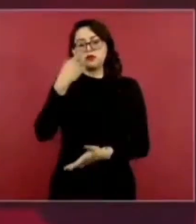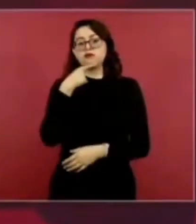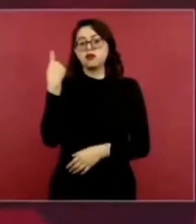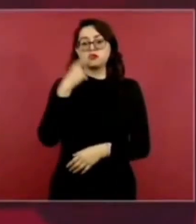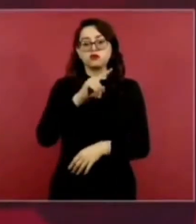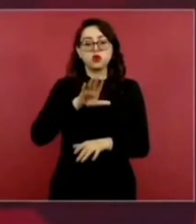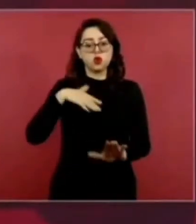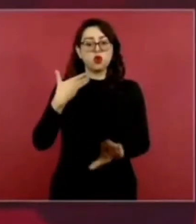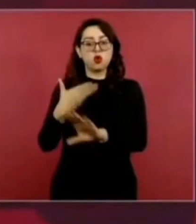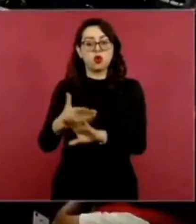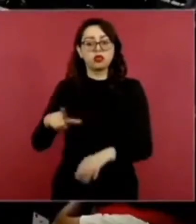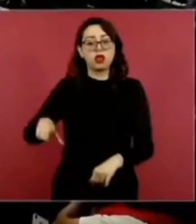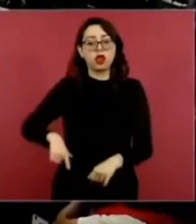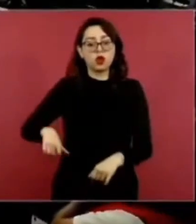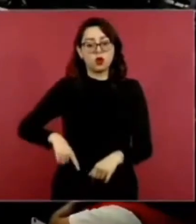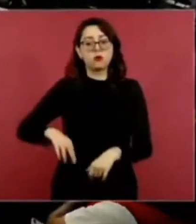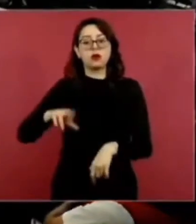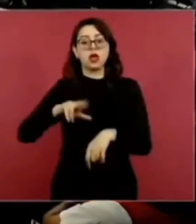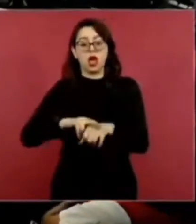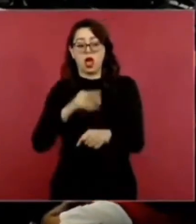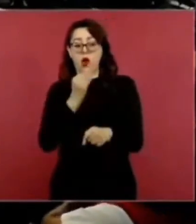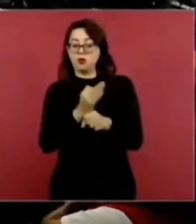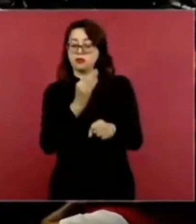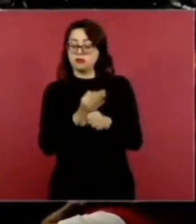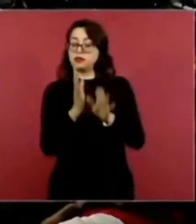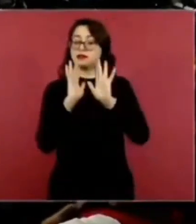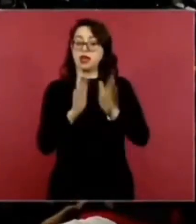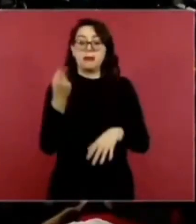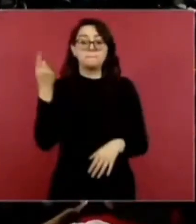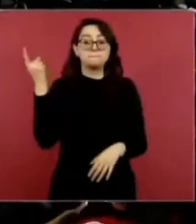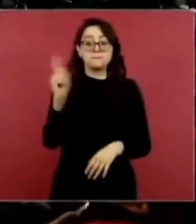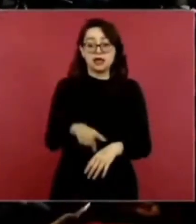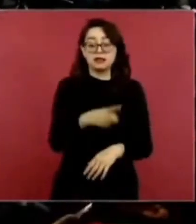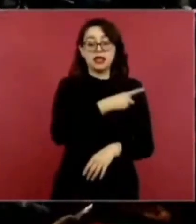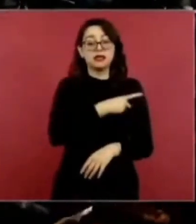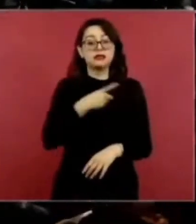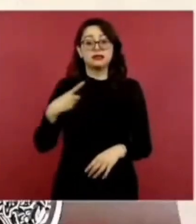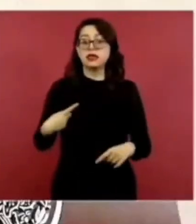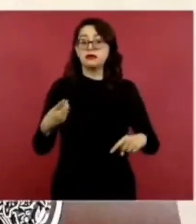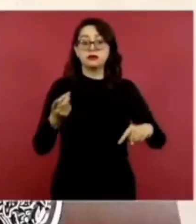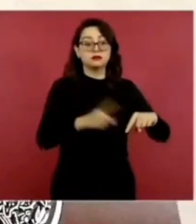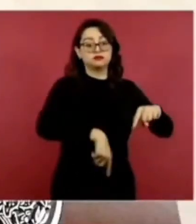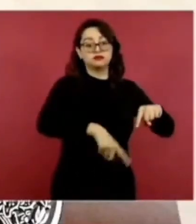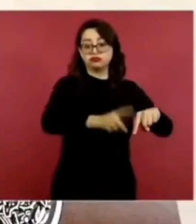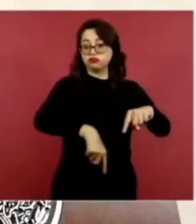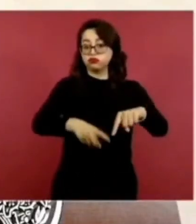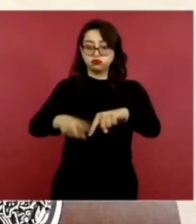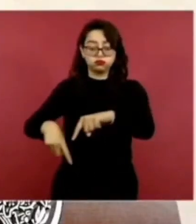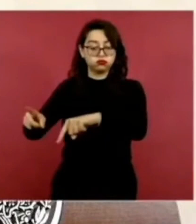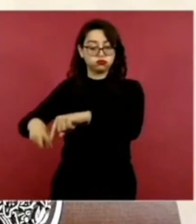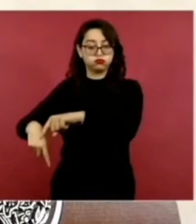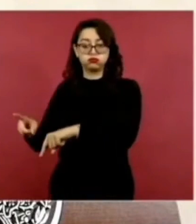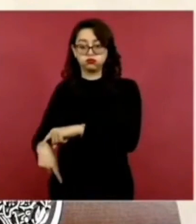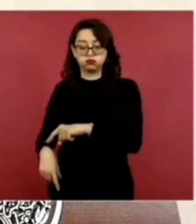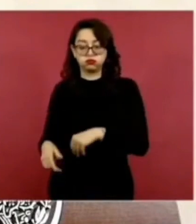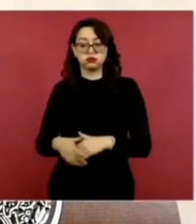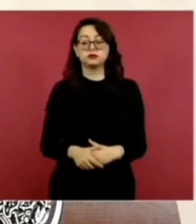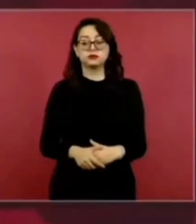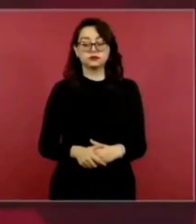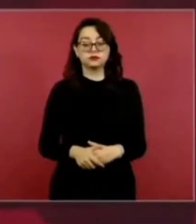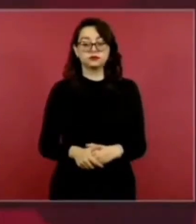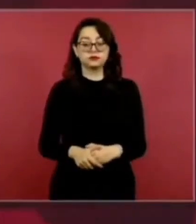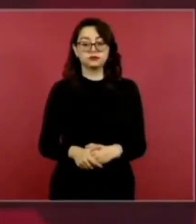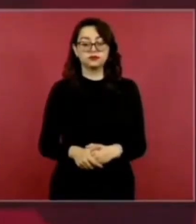en una primera instancia ya se ordenó el retiro de estas boyas en